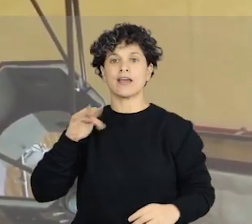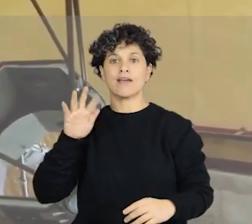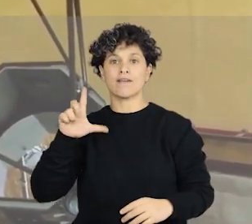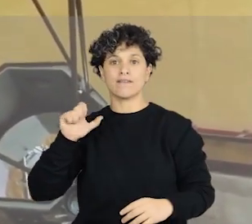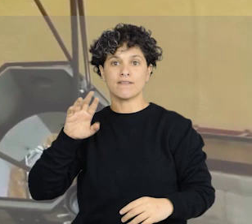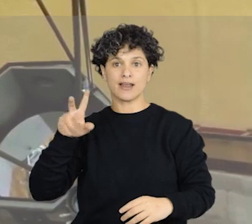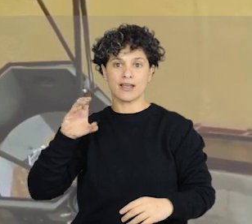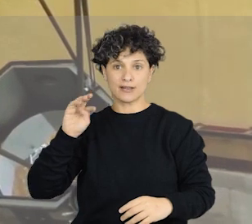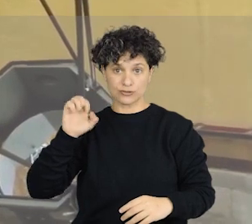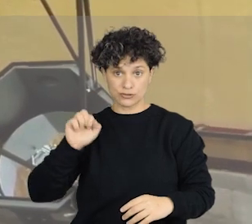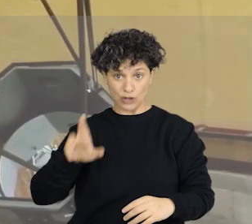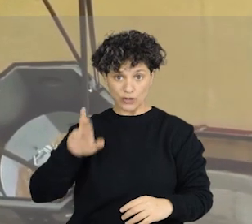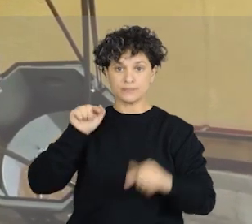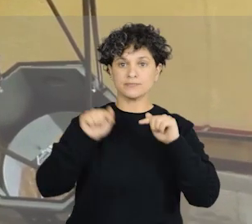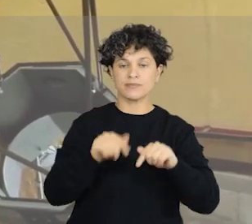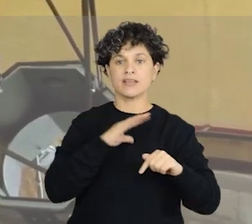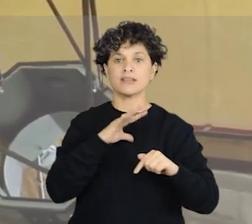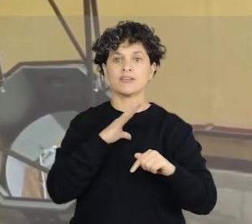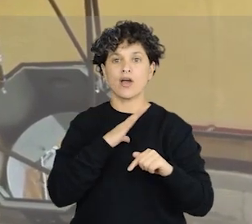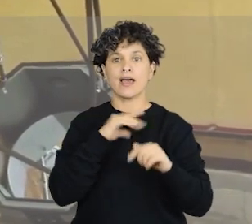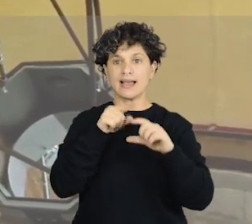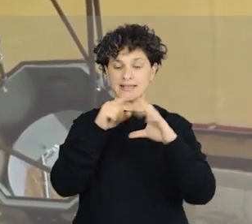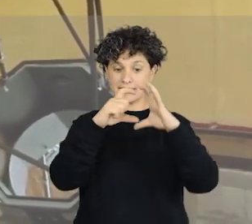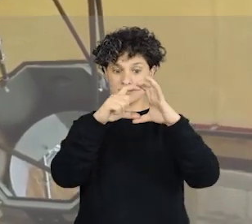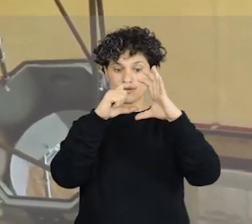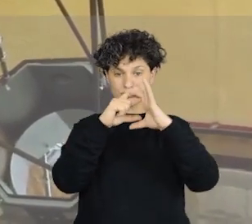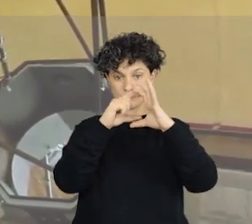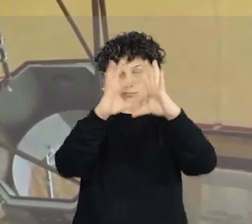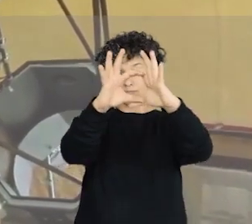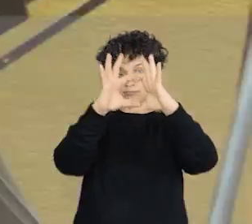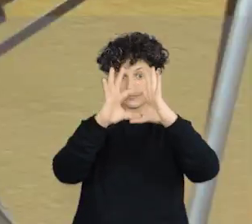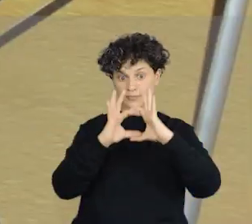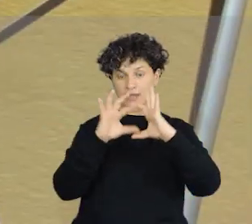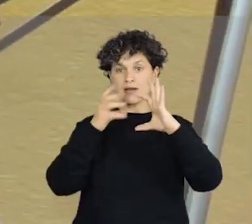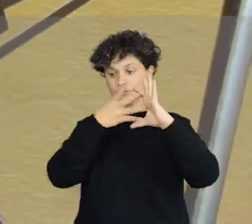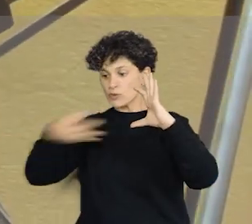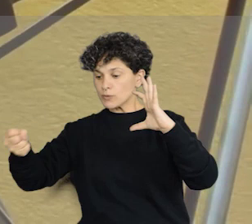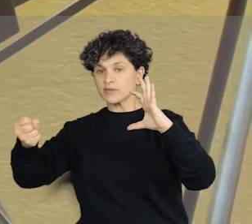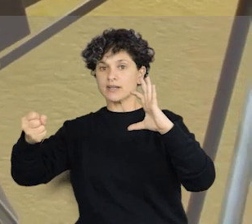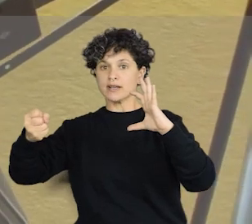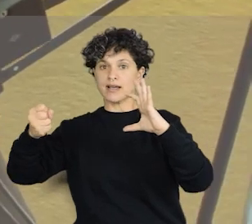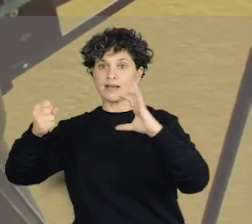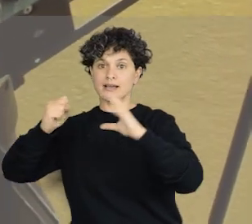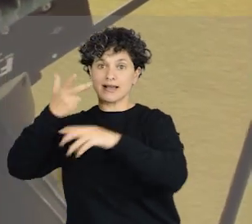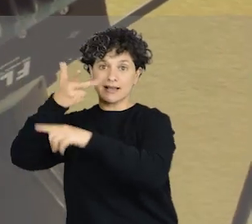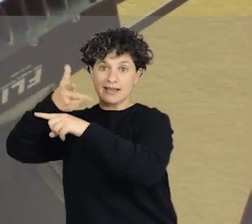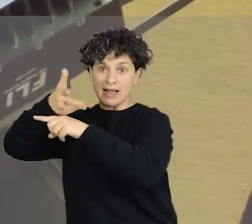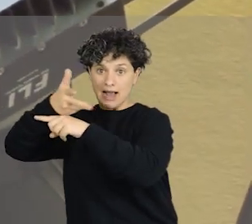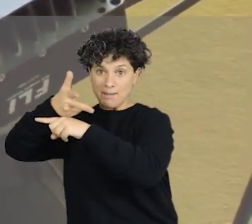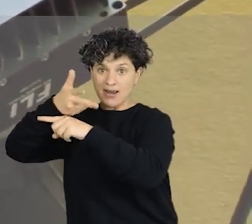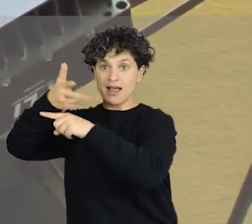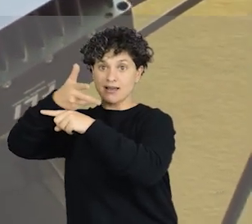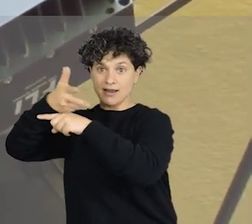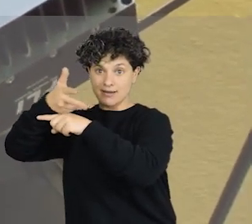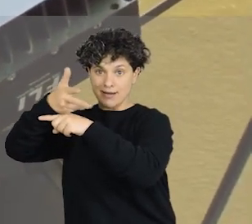una cámara digital, cámara CCD, que es nuestro detector donde nosotros detectamos y generamos las imágenes. Es un detector que tiene como virtud que nos